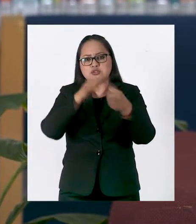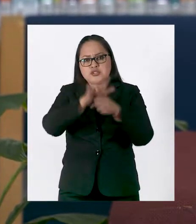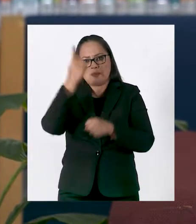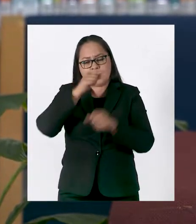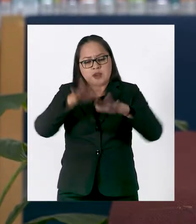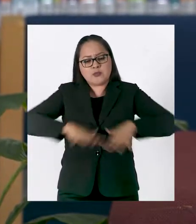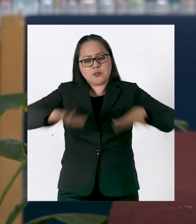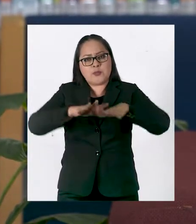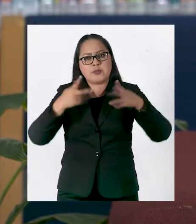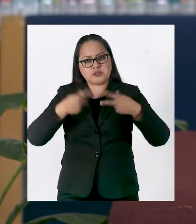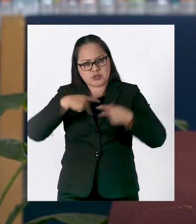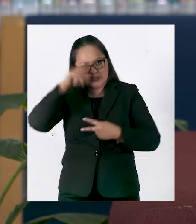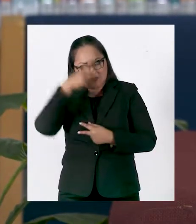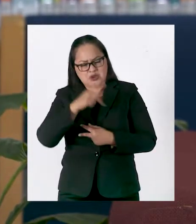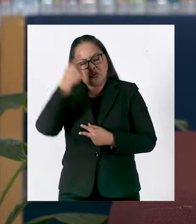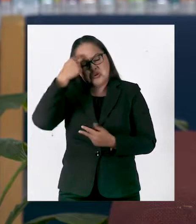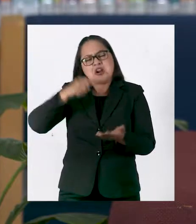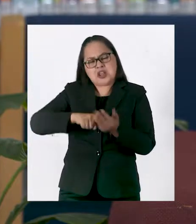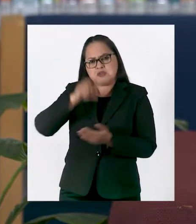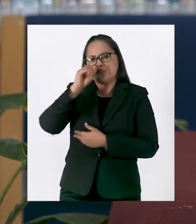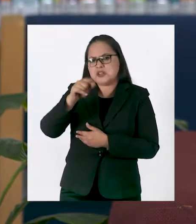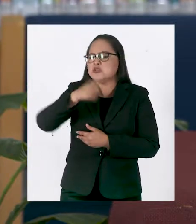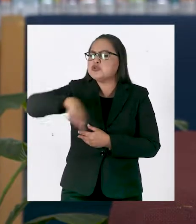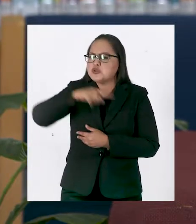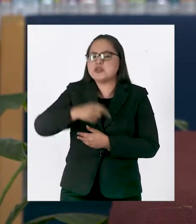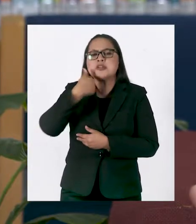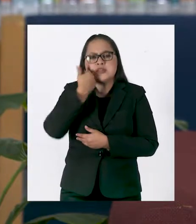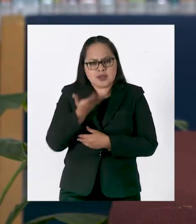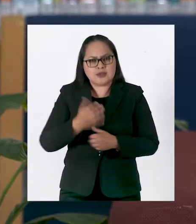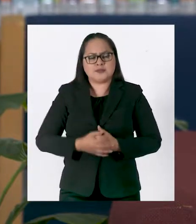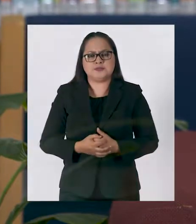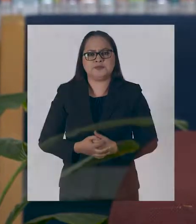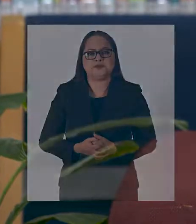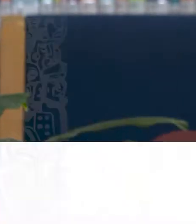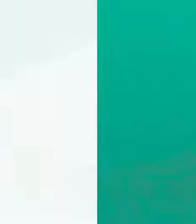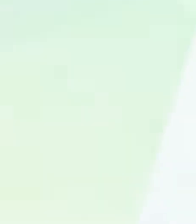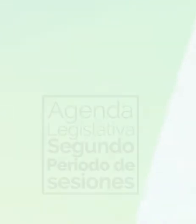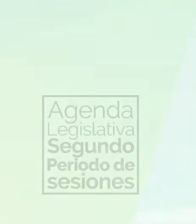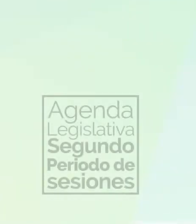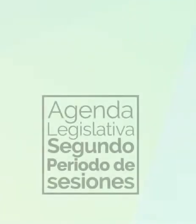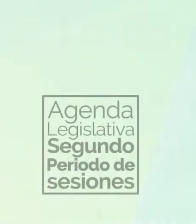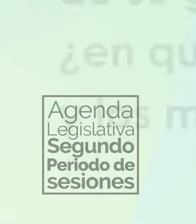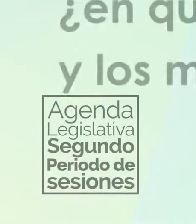oponga a que se amplíen los derechos sociales para la población en México.